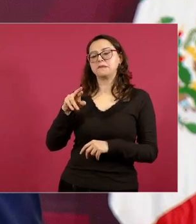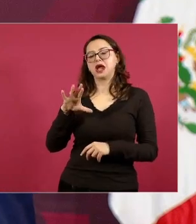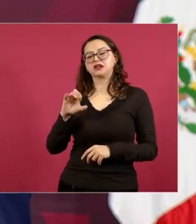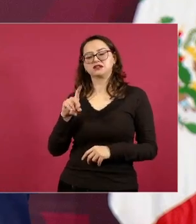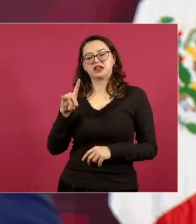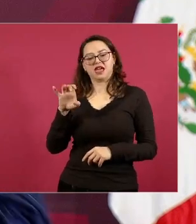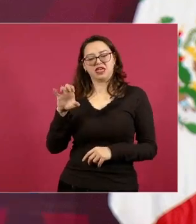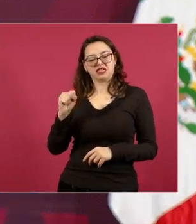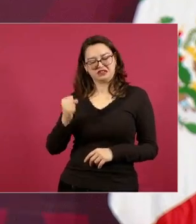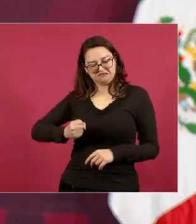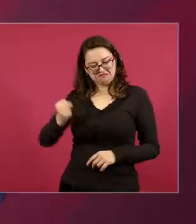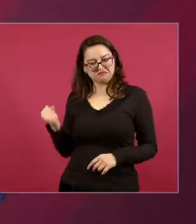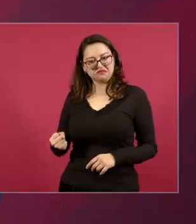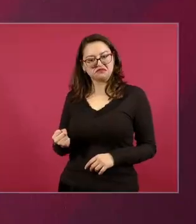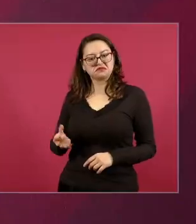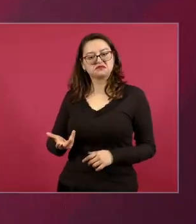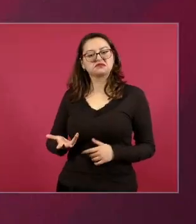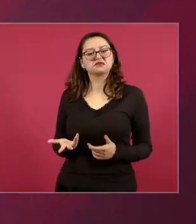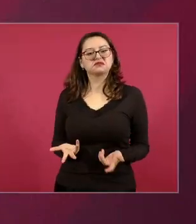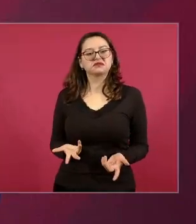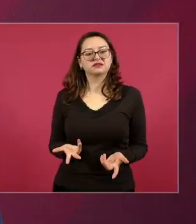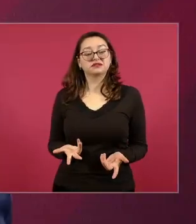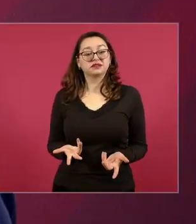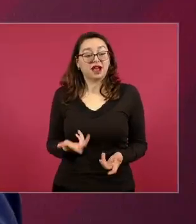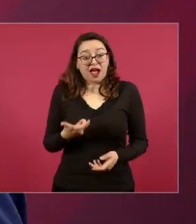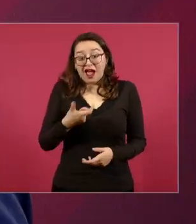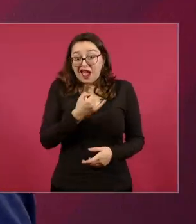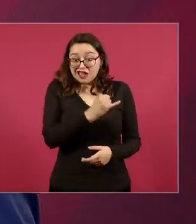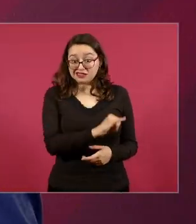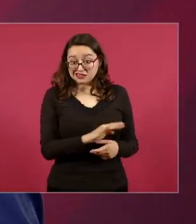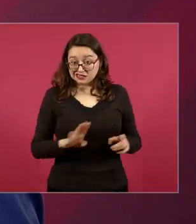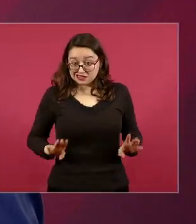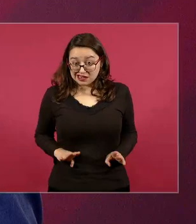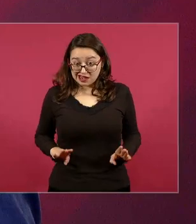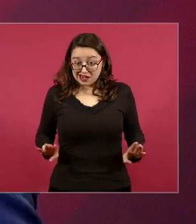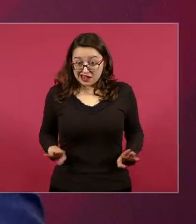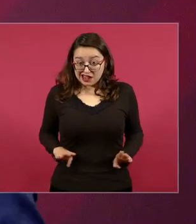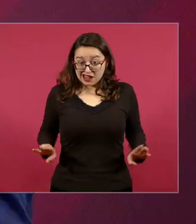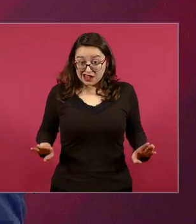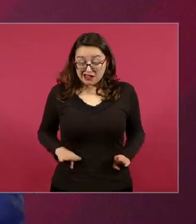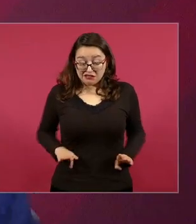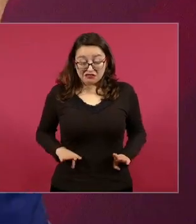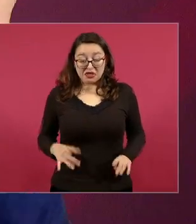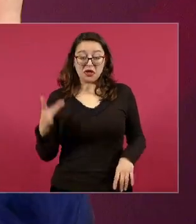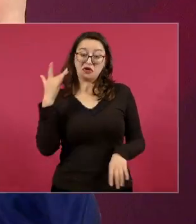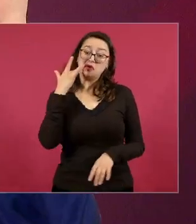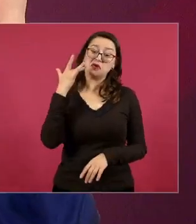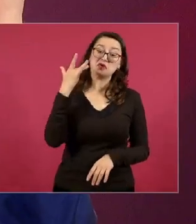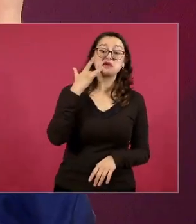y ahí se van es un estilo bueno pues